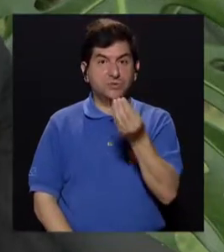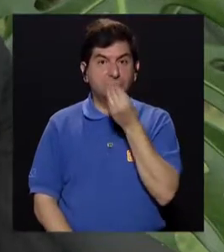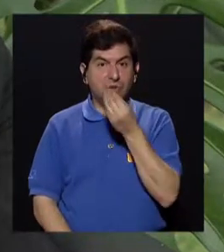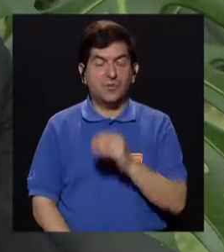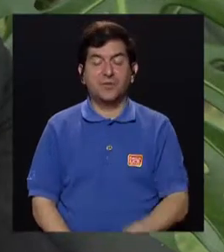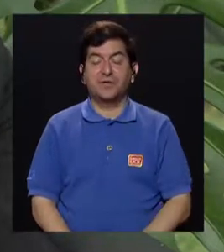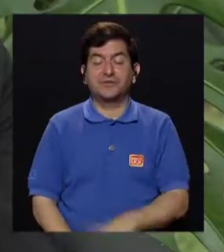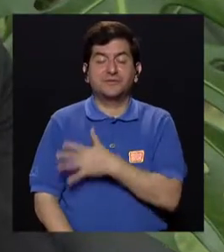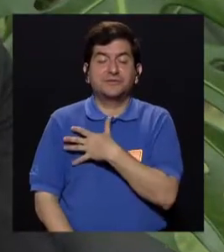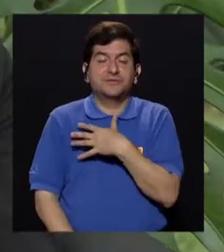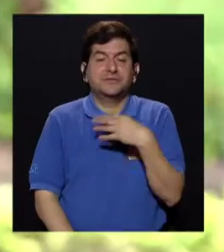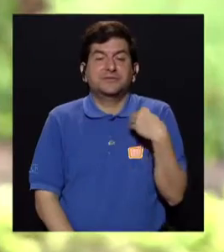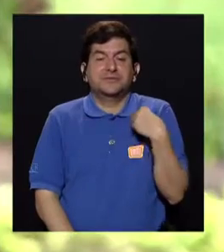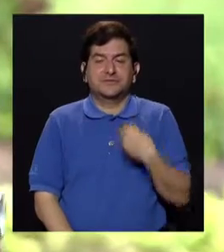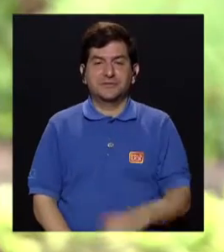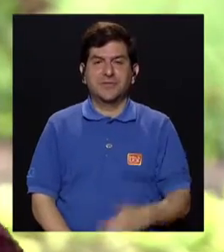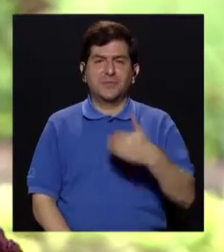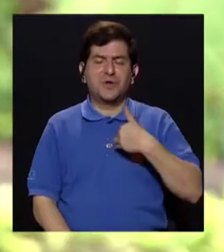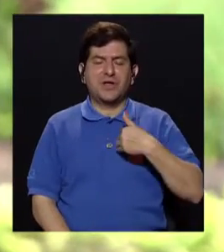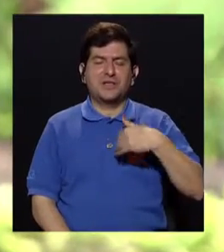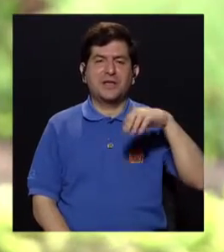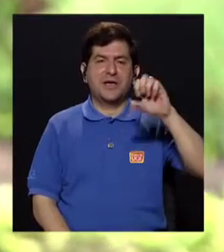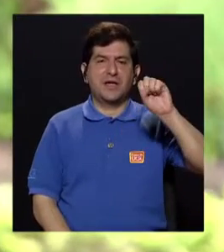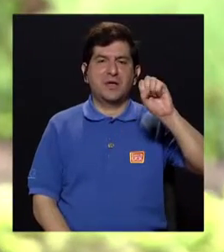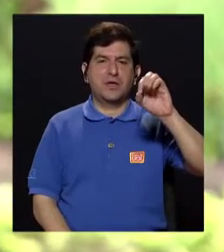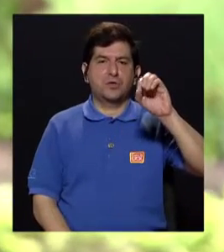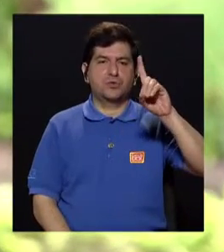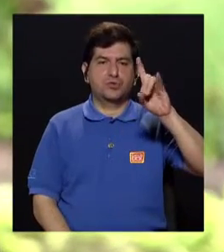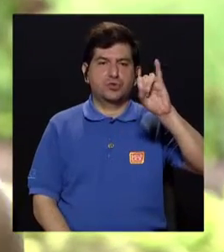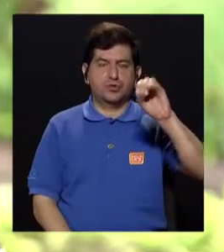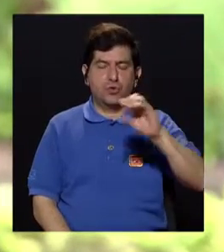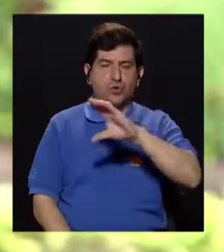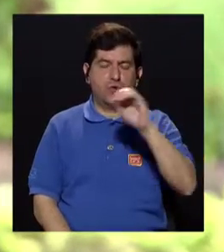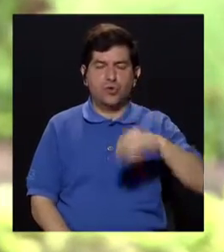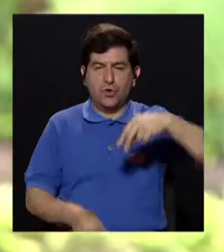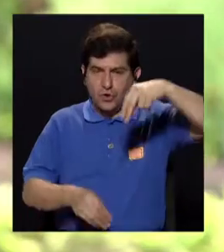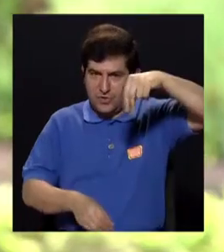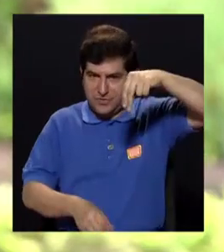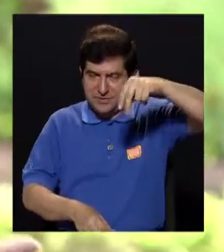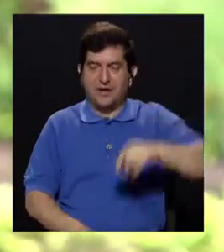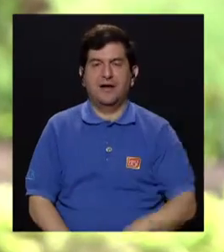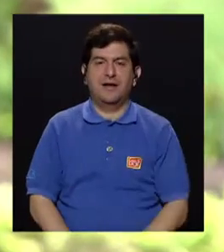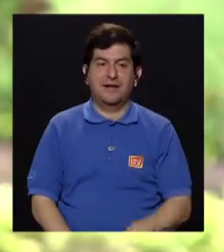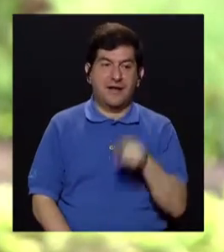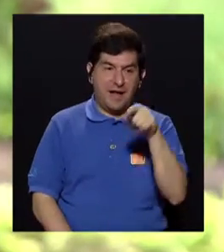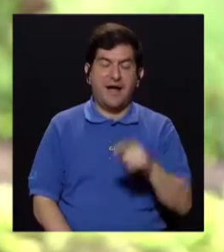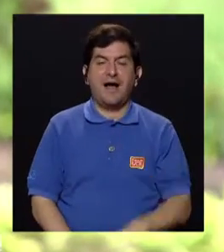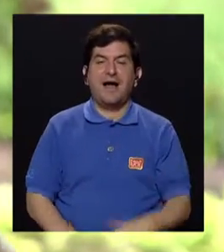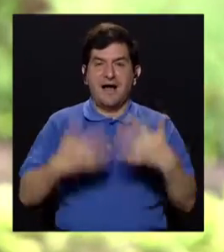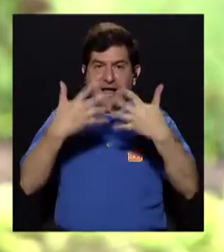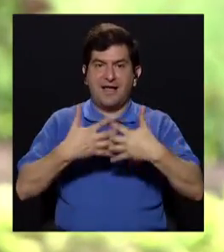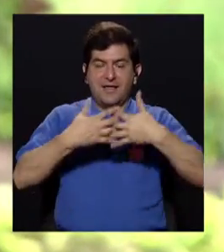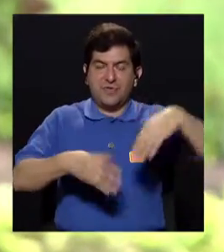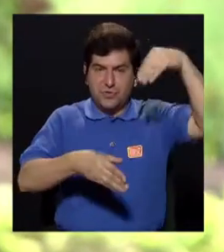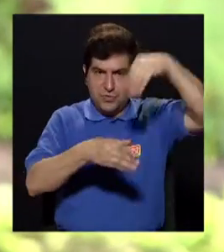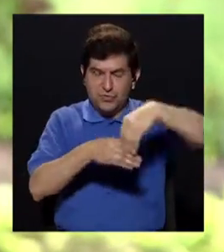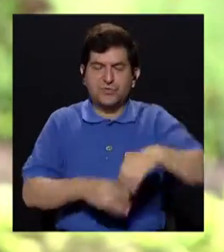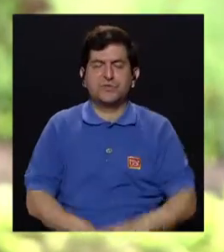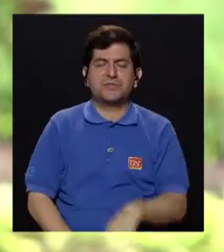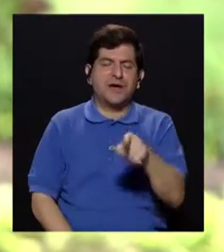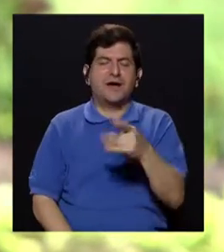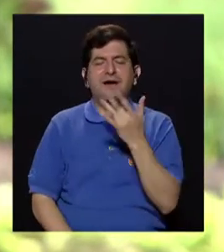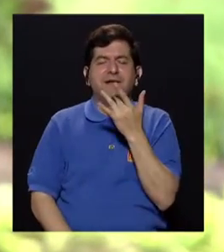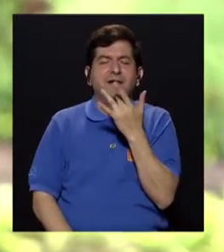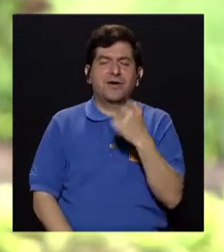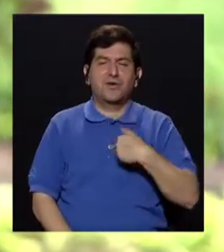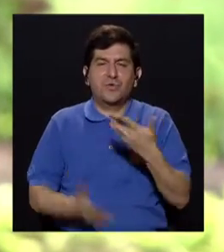alimentos, ¿verdad? Que son muy apetitosos porque tienen gran cantidad de sodio, de sal. Obviamente, la industria me imagino que les pone este preservante y todo para que